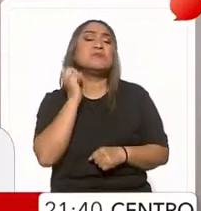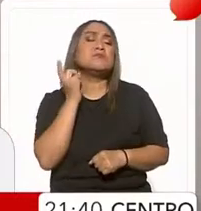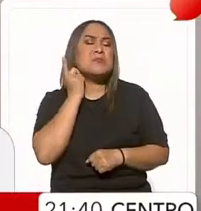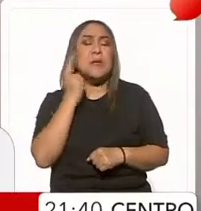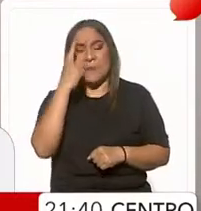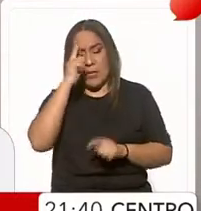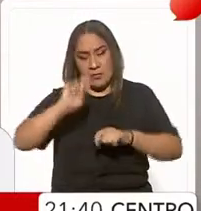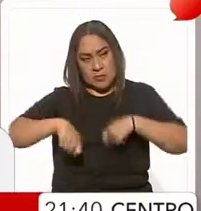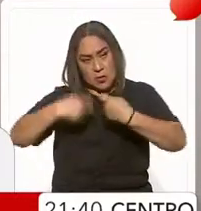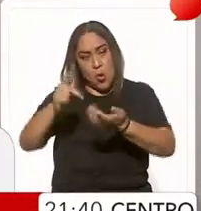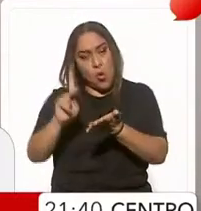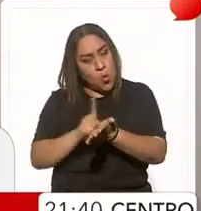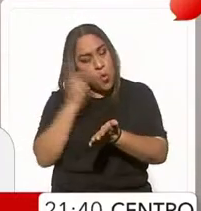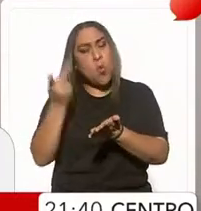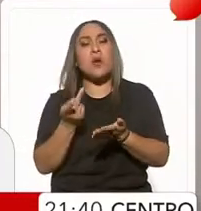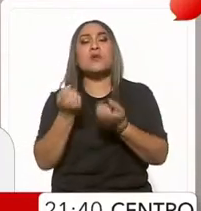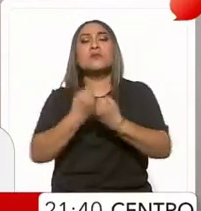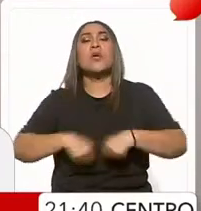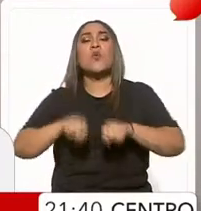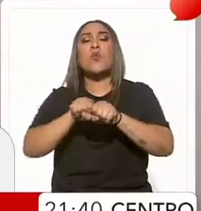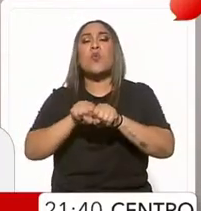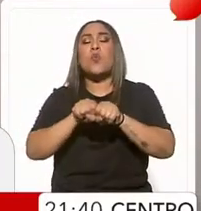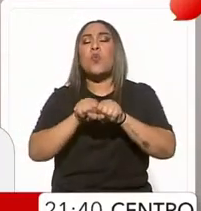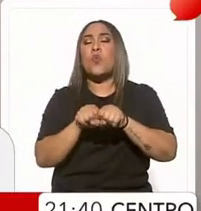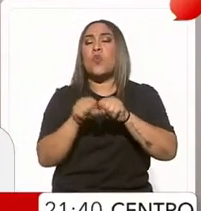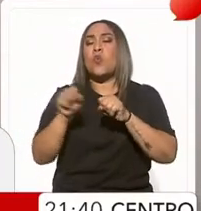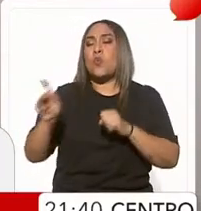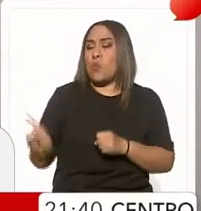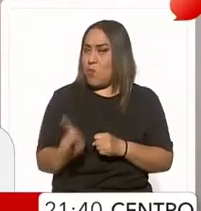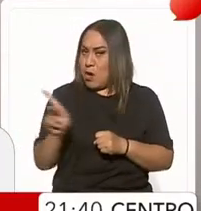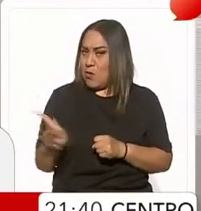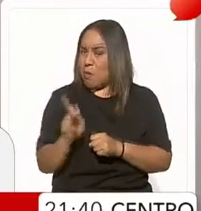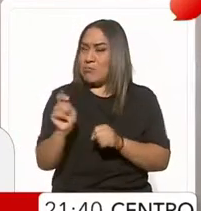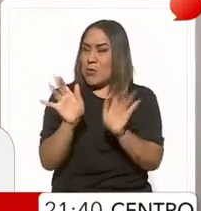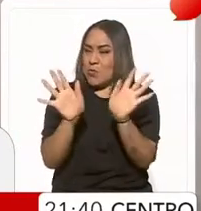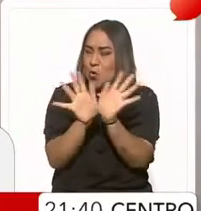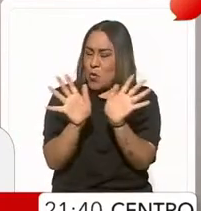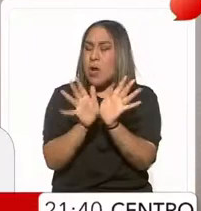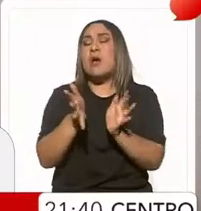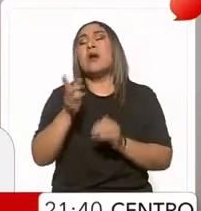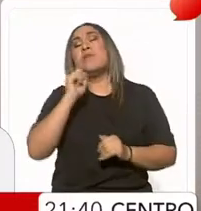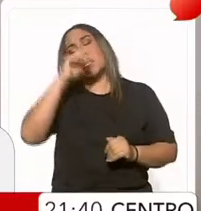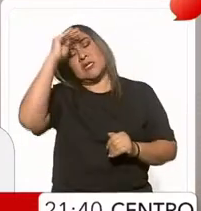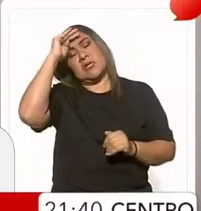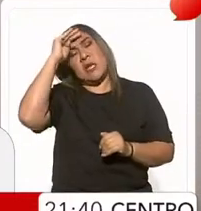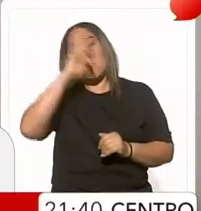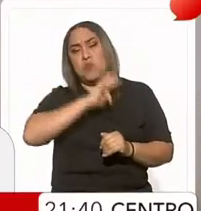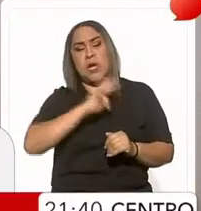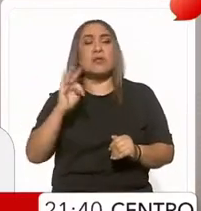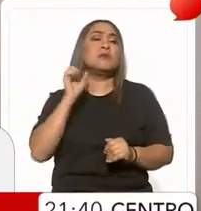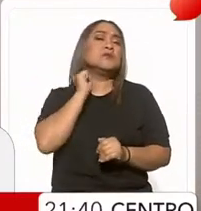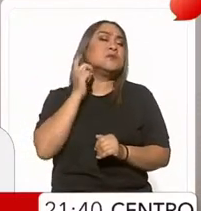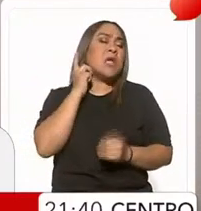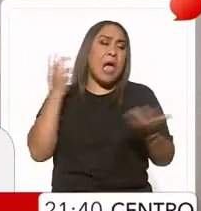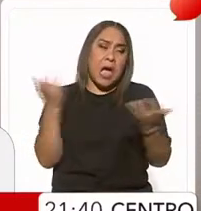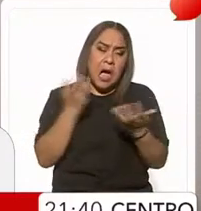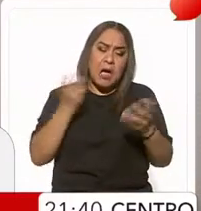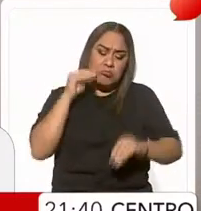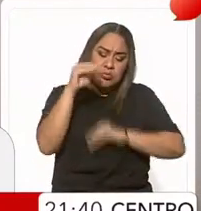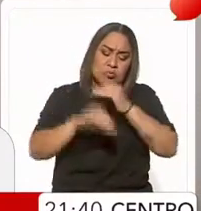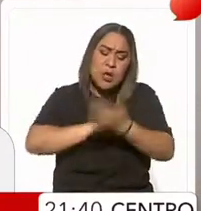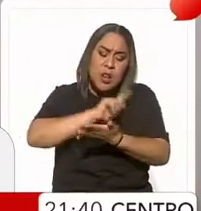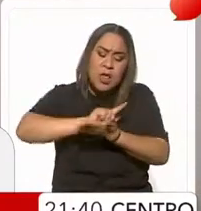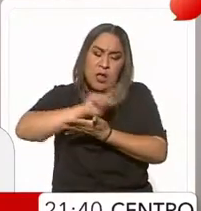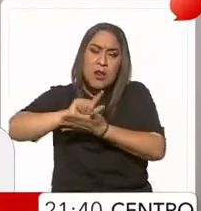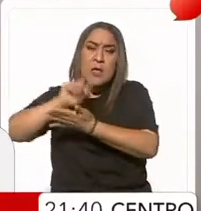Popular. Queremos un congreso para que podamos sacar adelante leyes que le permitan a los